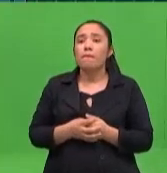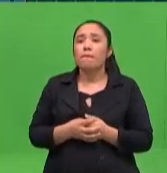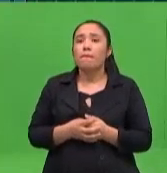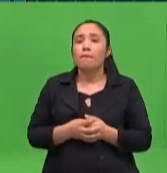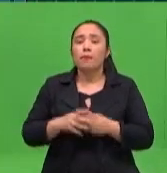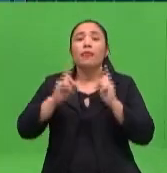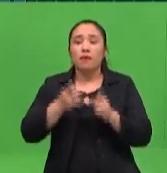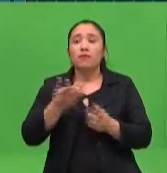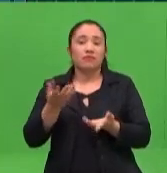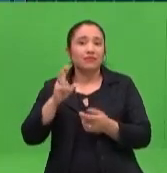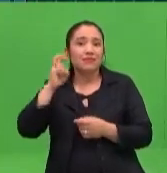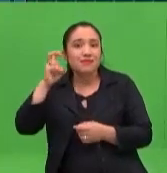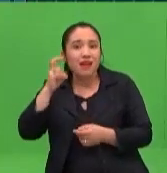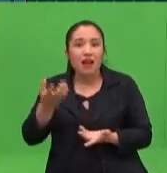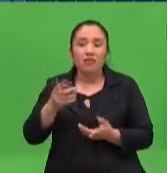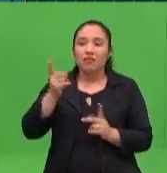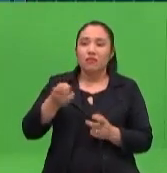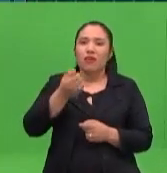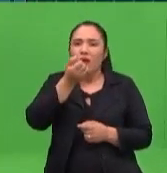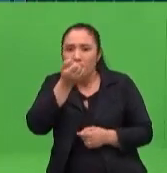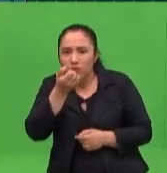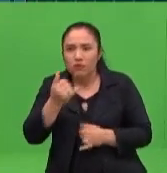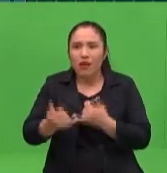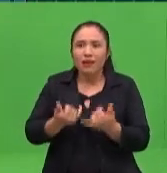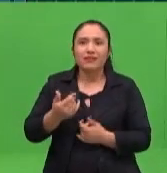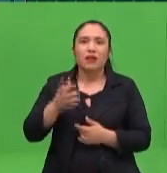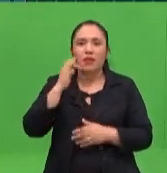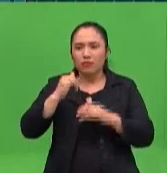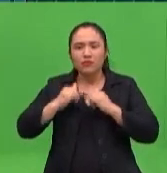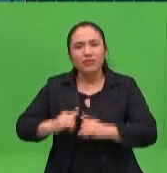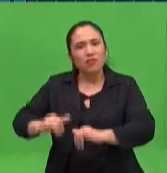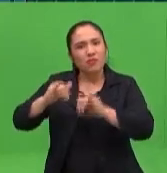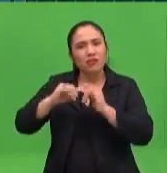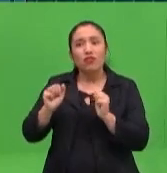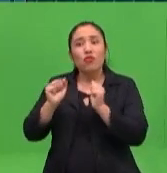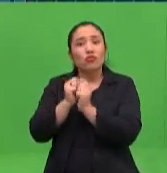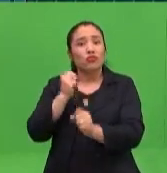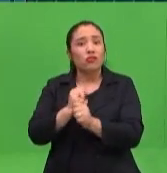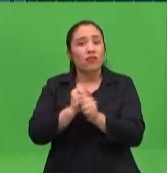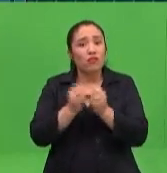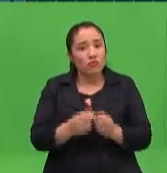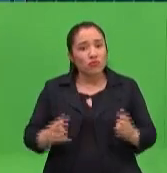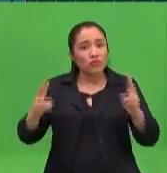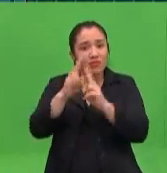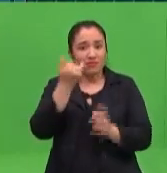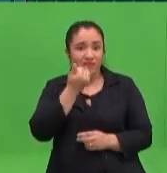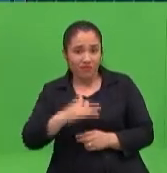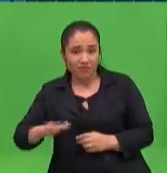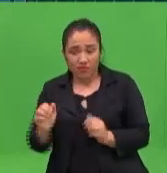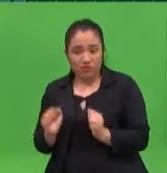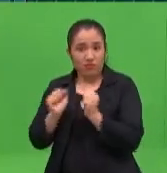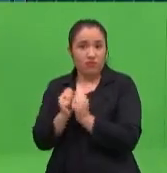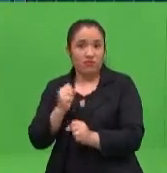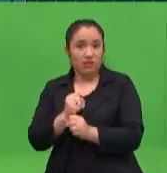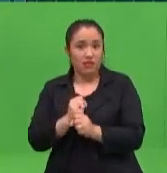comunitarias, ¿verdad? Los audios que ya se ha trabajado también justamente con la gente de UNICEF, que ya se va a estar lanzando también esas